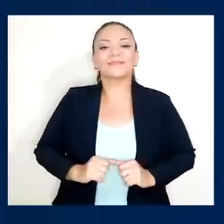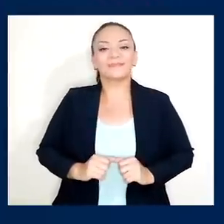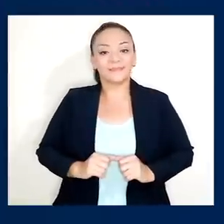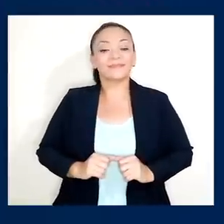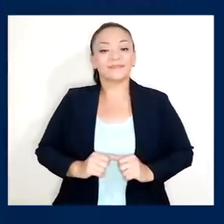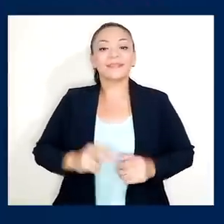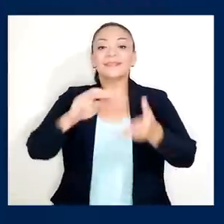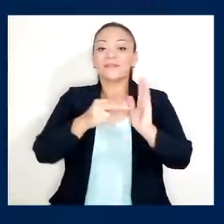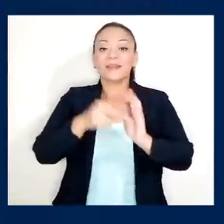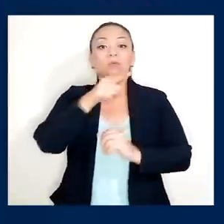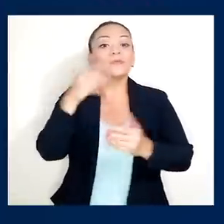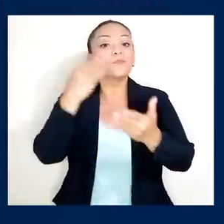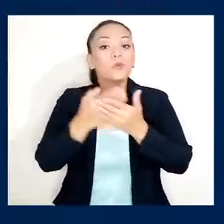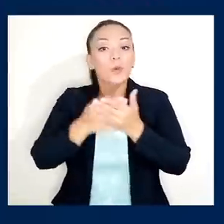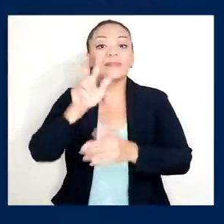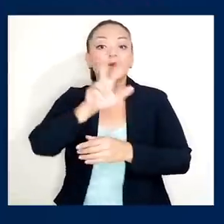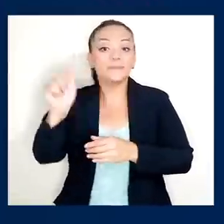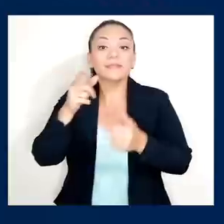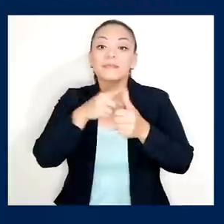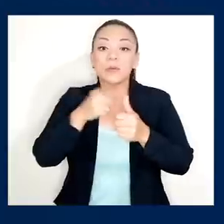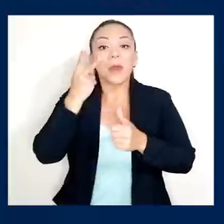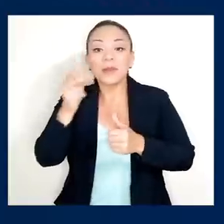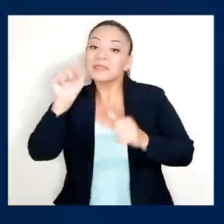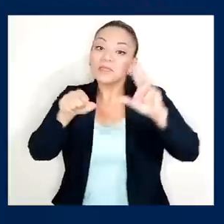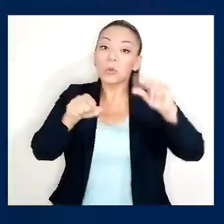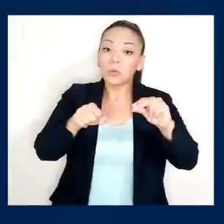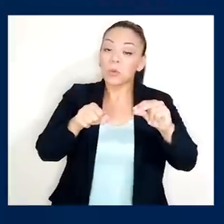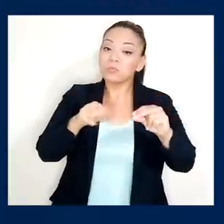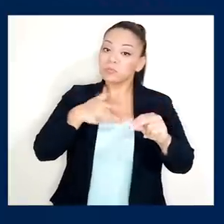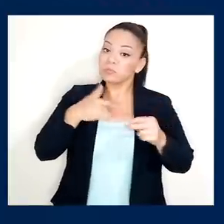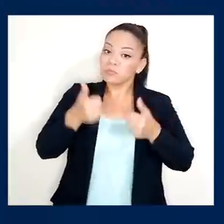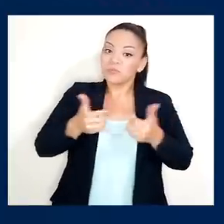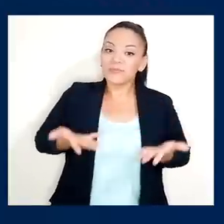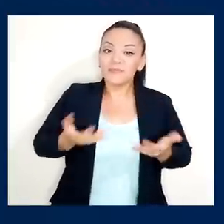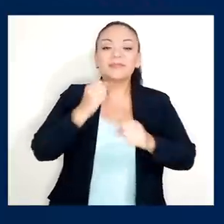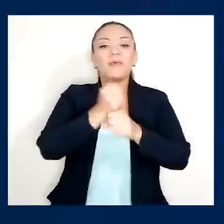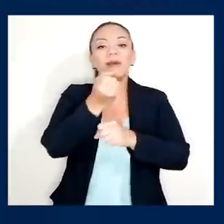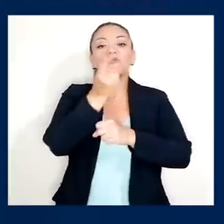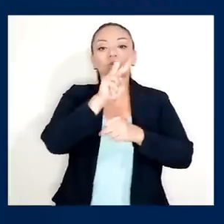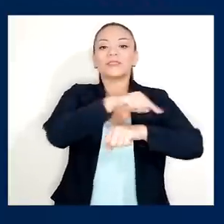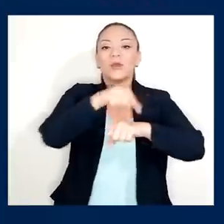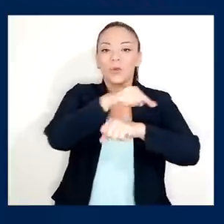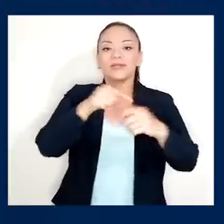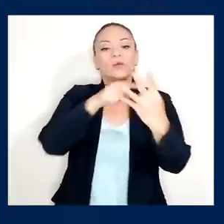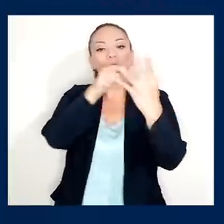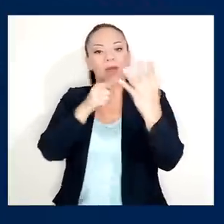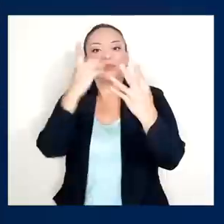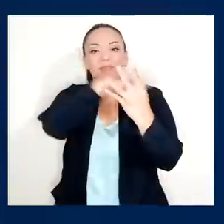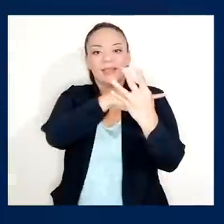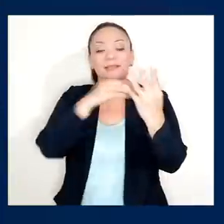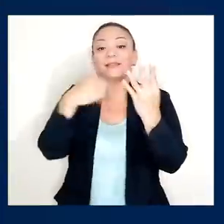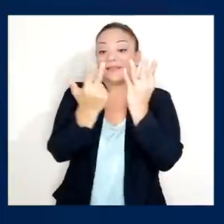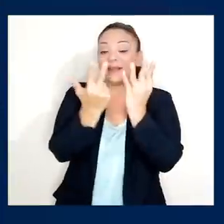meses para probar si le sirve o no trabajar las 12 horas por 4 días y luego